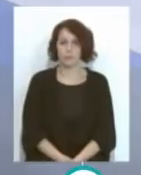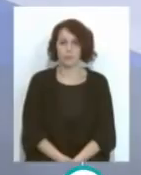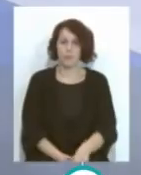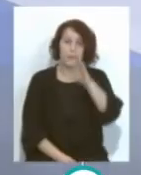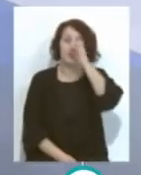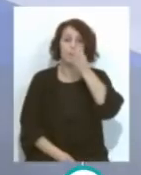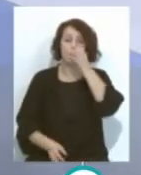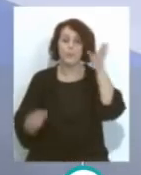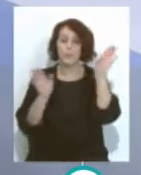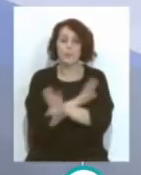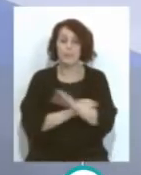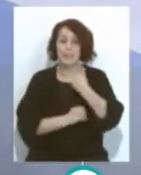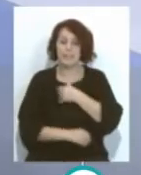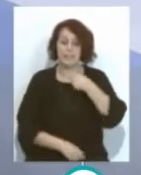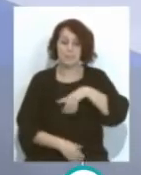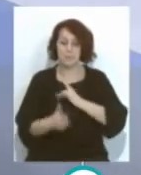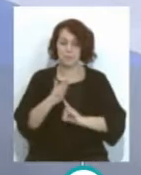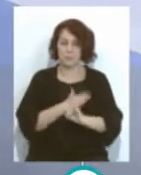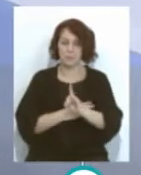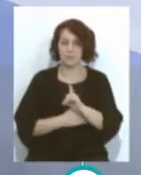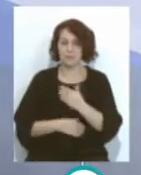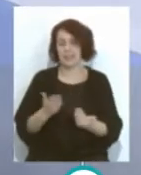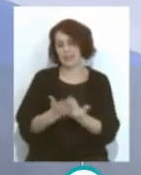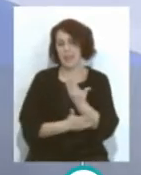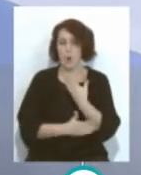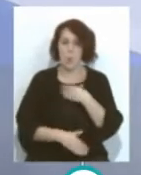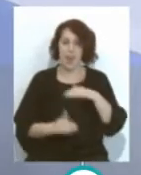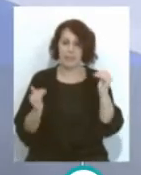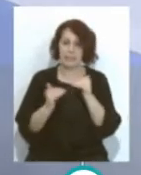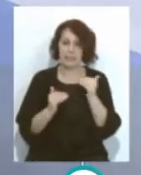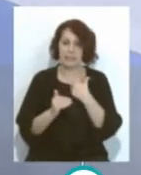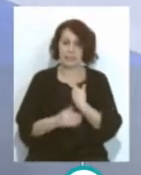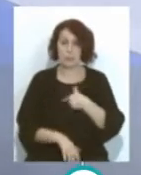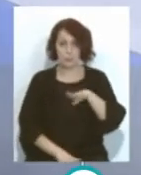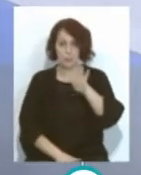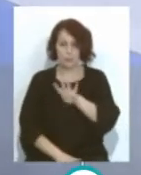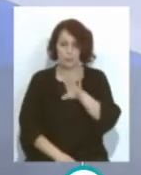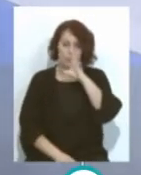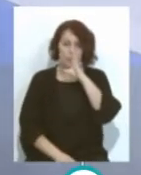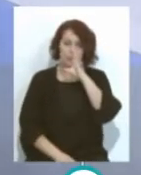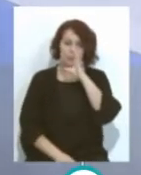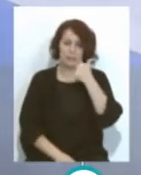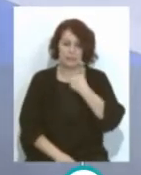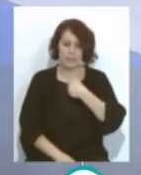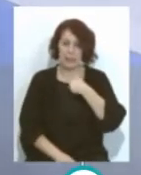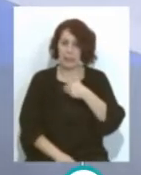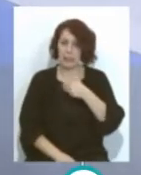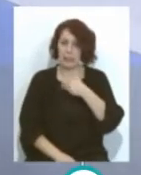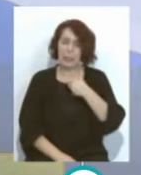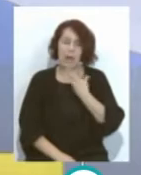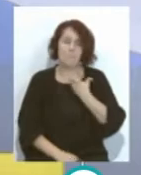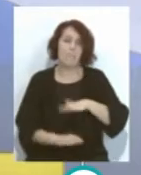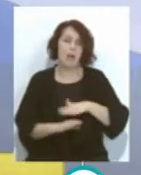Hola, muy buenas noches, ya estamos en este submarino del día jueves 4 de febrero Quedan poquito tiempo ya para